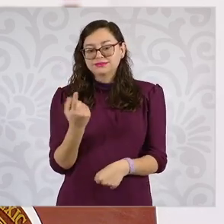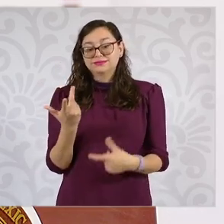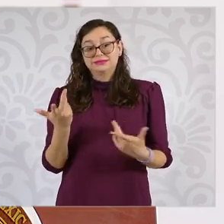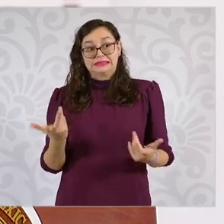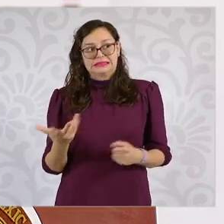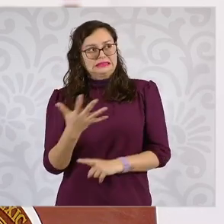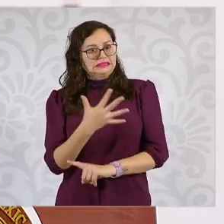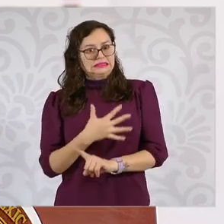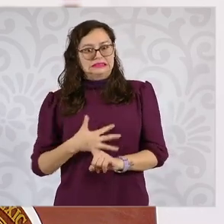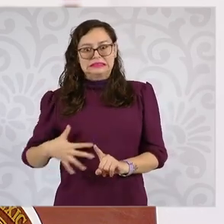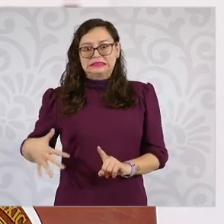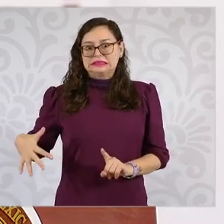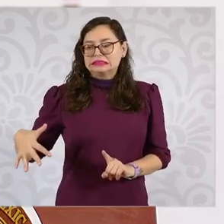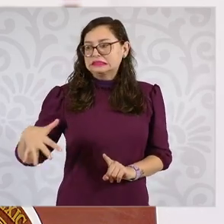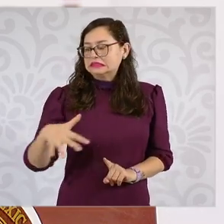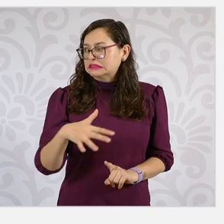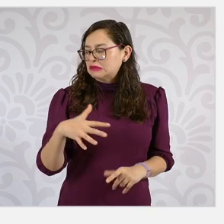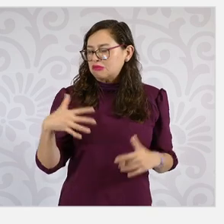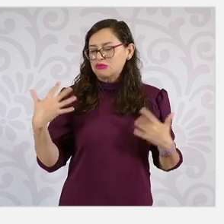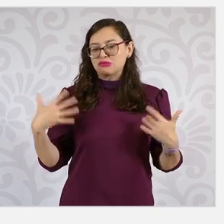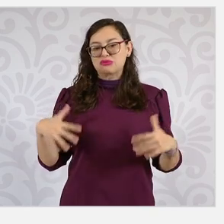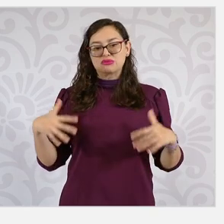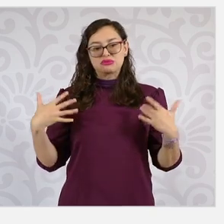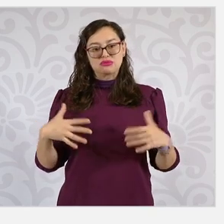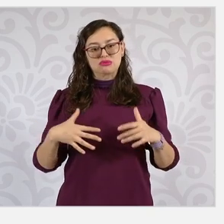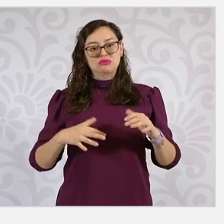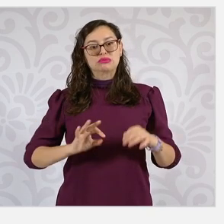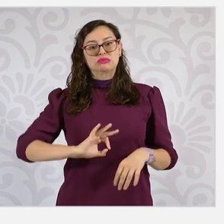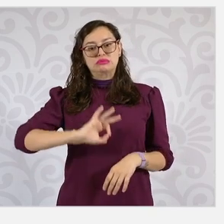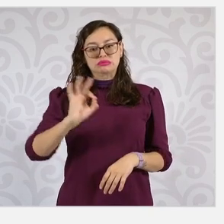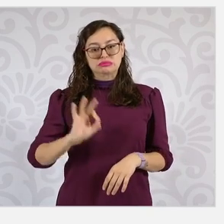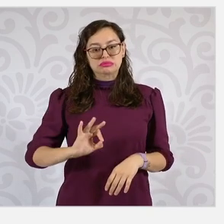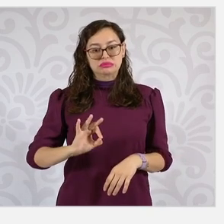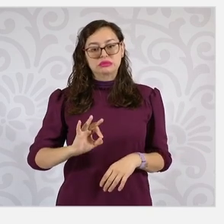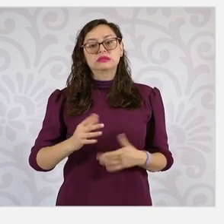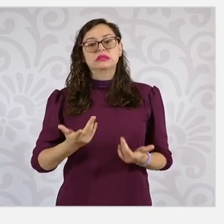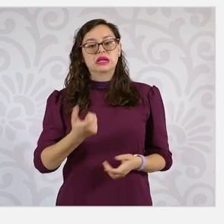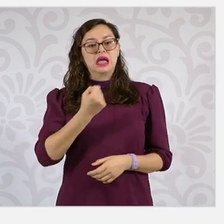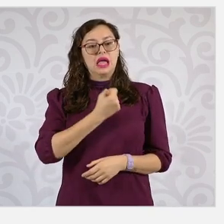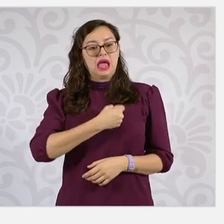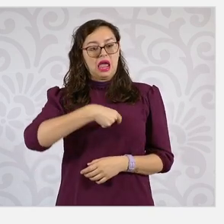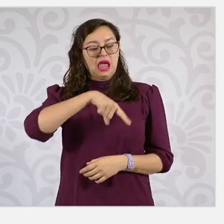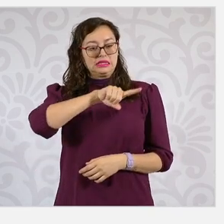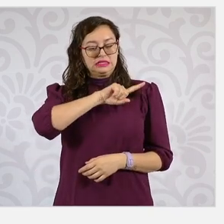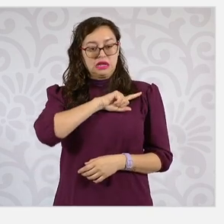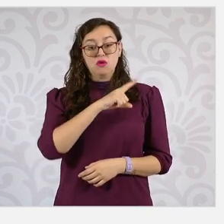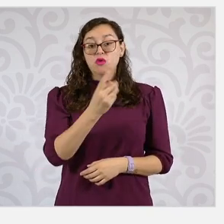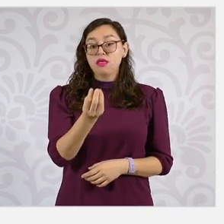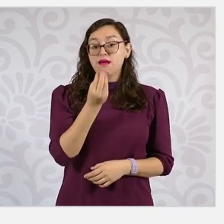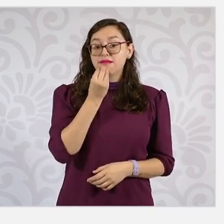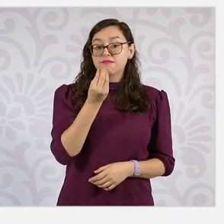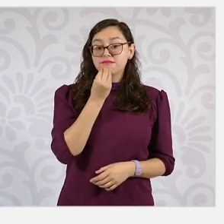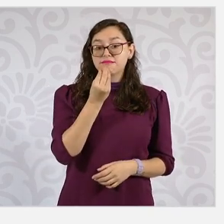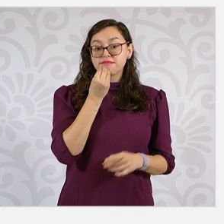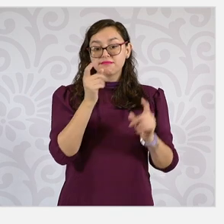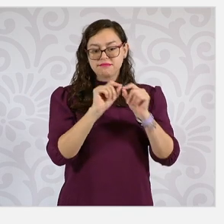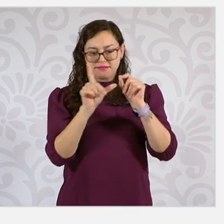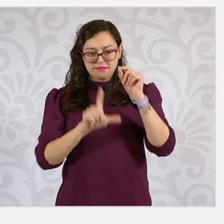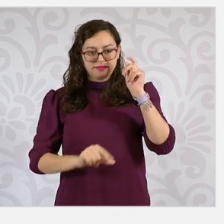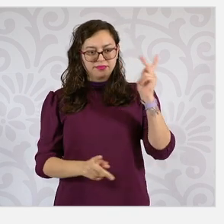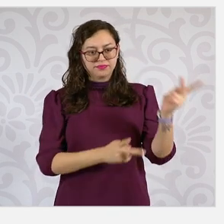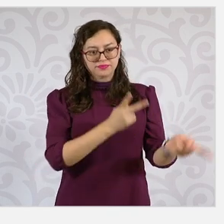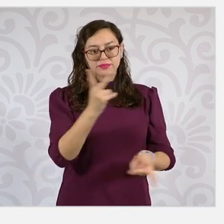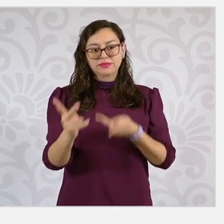realidad en México. Según la Encuesta Nacional de Salud y Alimentación, hay